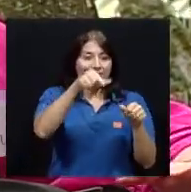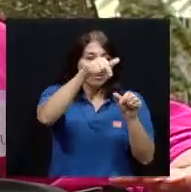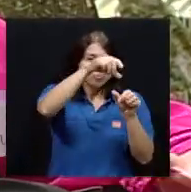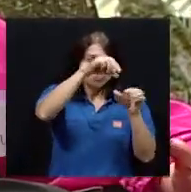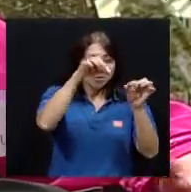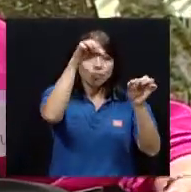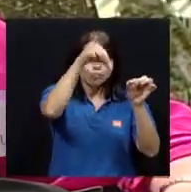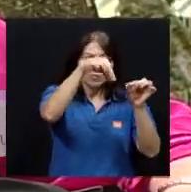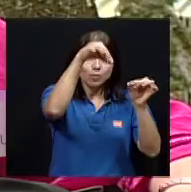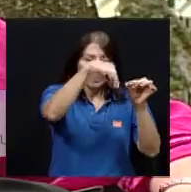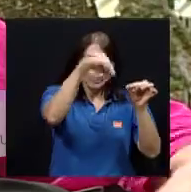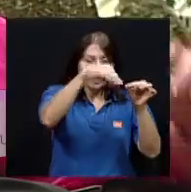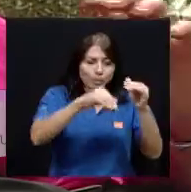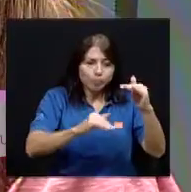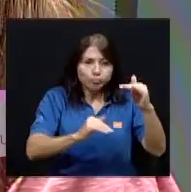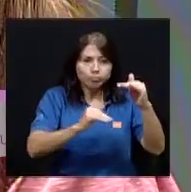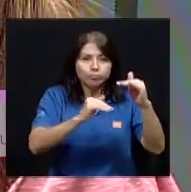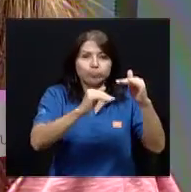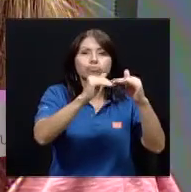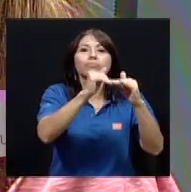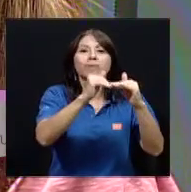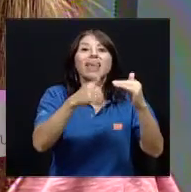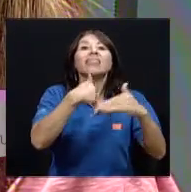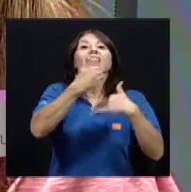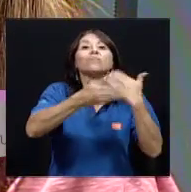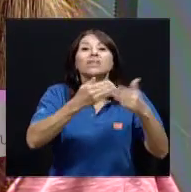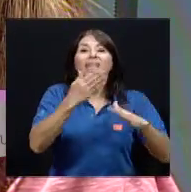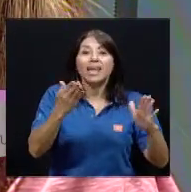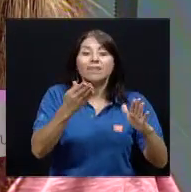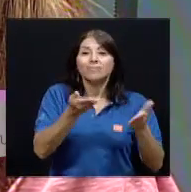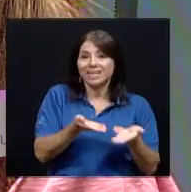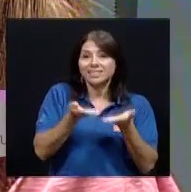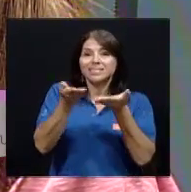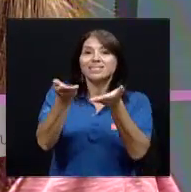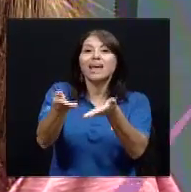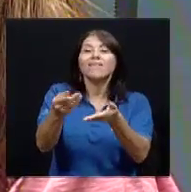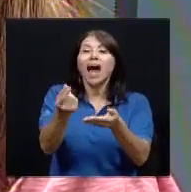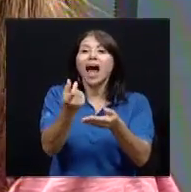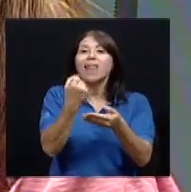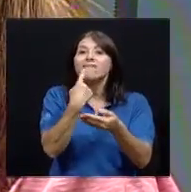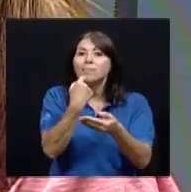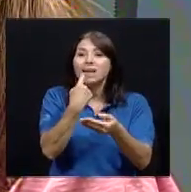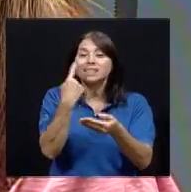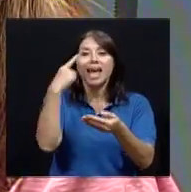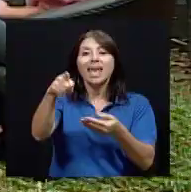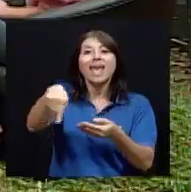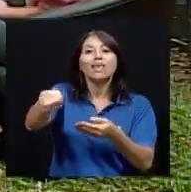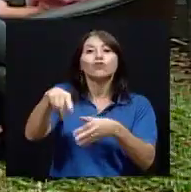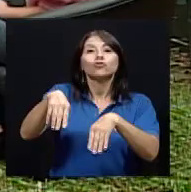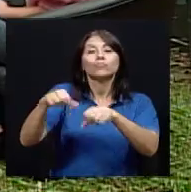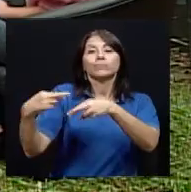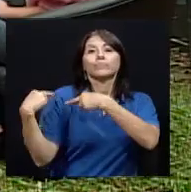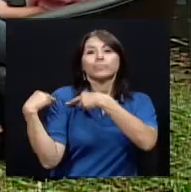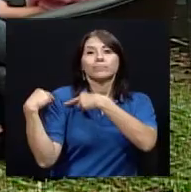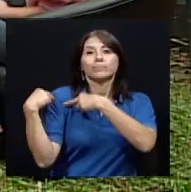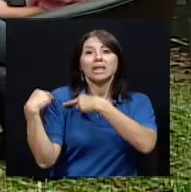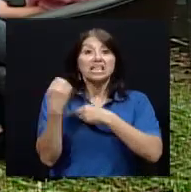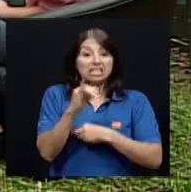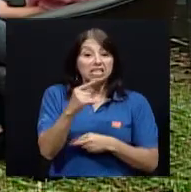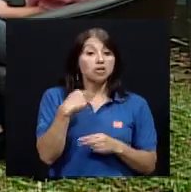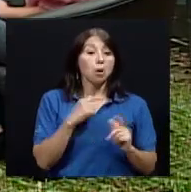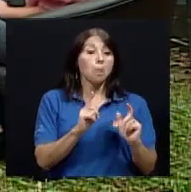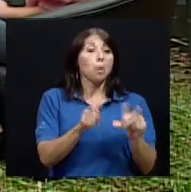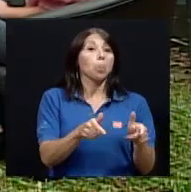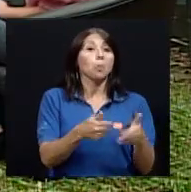al área de salud para que lo puedan desechar si lo he hecho en la bolsa de basura con todo lo demás que es lo que puede suceder que cuando llega a un